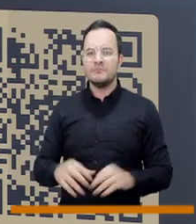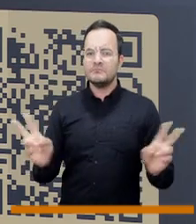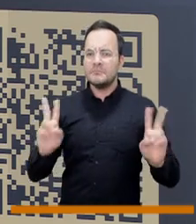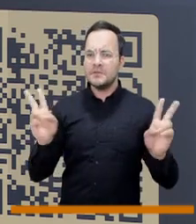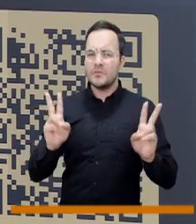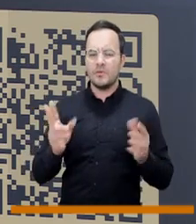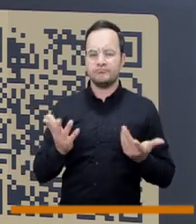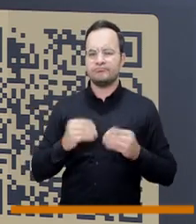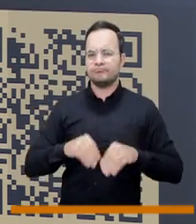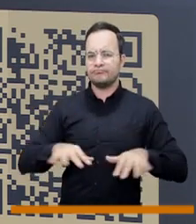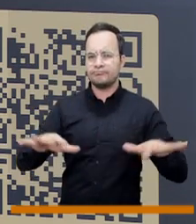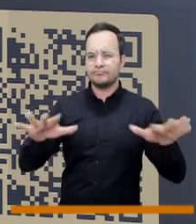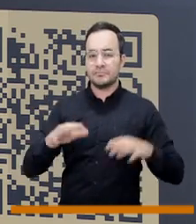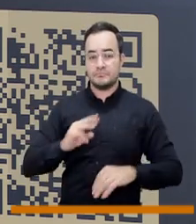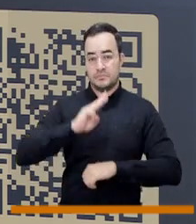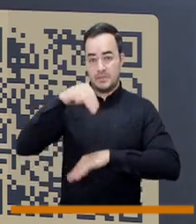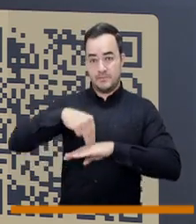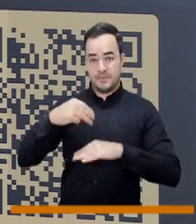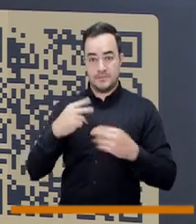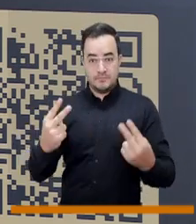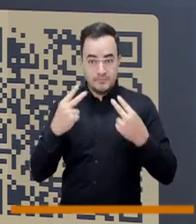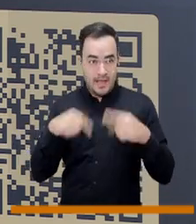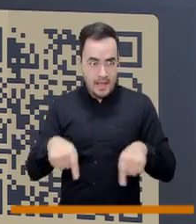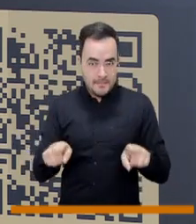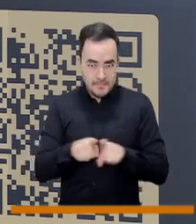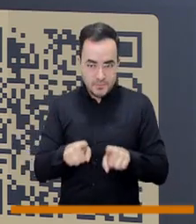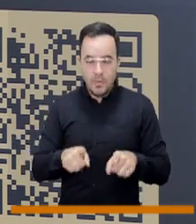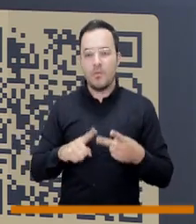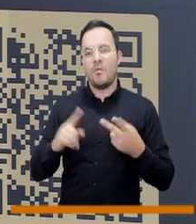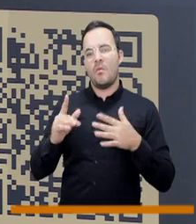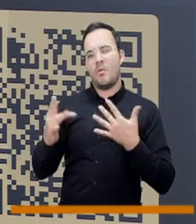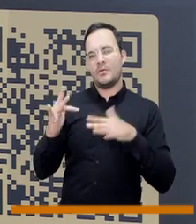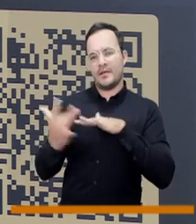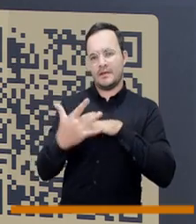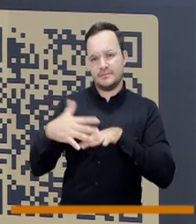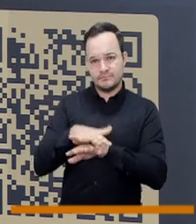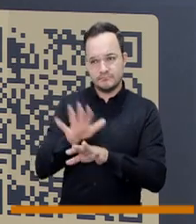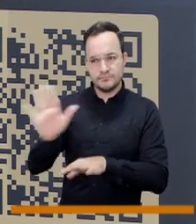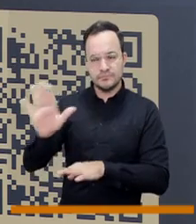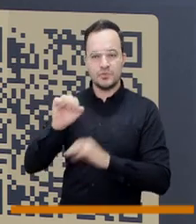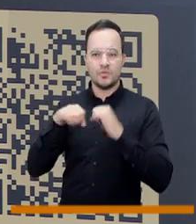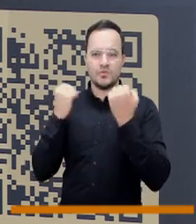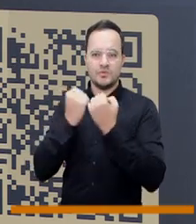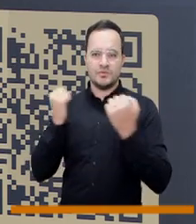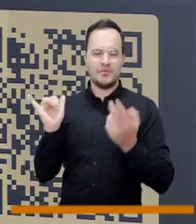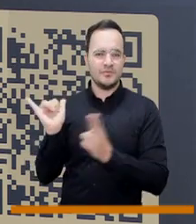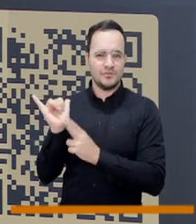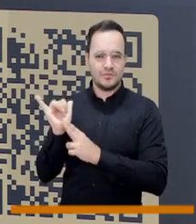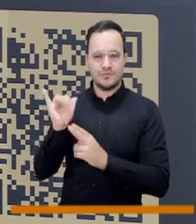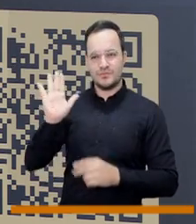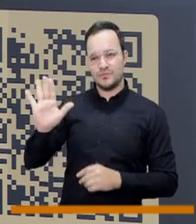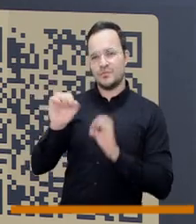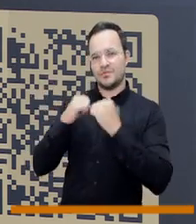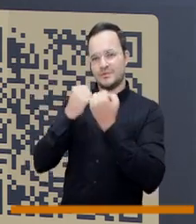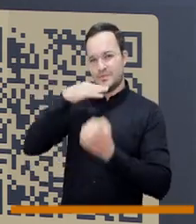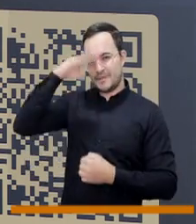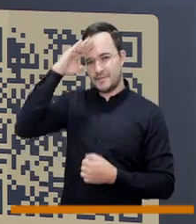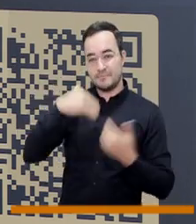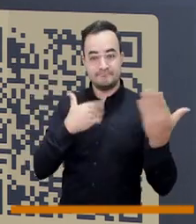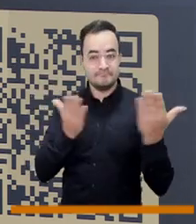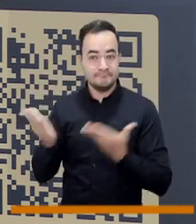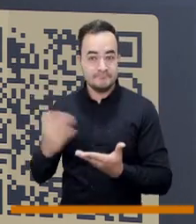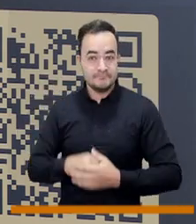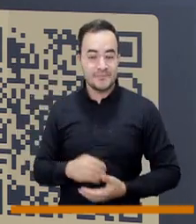y se transmitirá tanto por este canal, por Telemedellín, como por las redes sociales del Consejo, nuestro canal de YouTube, Consejo de Medellín.